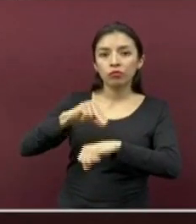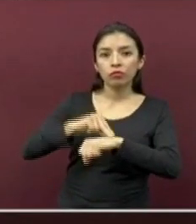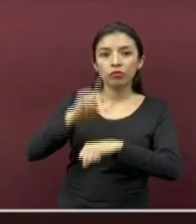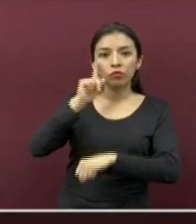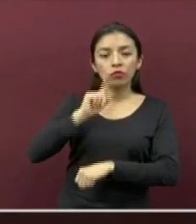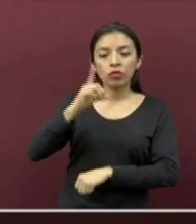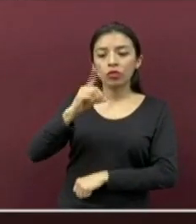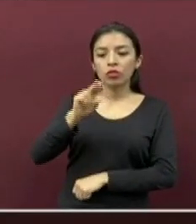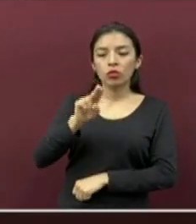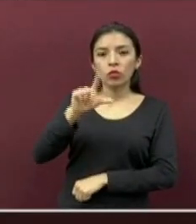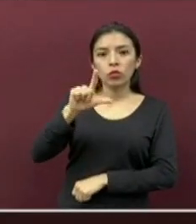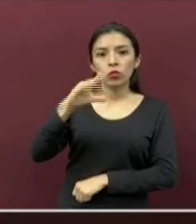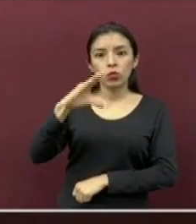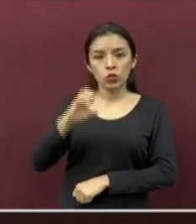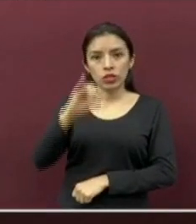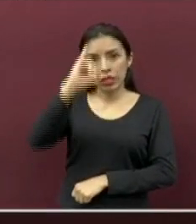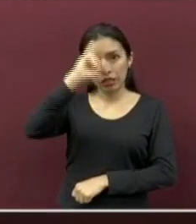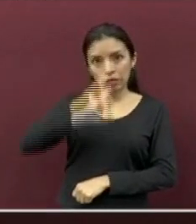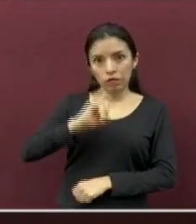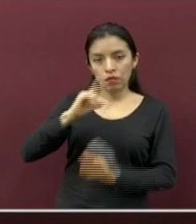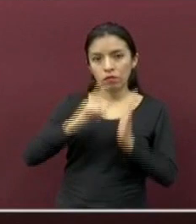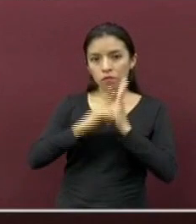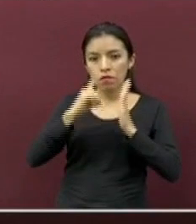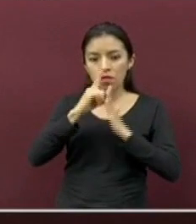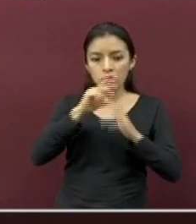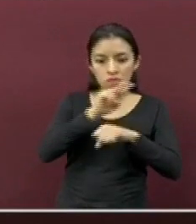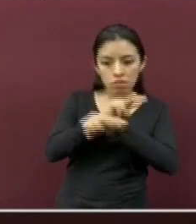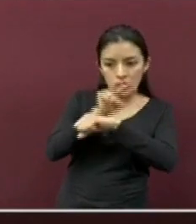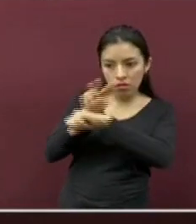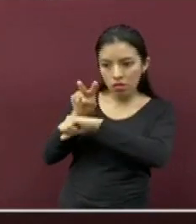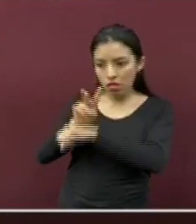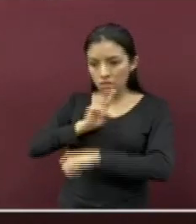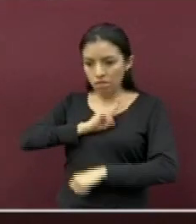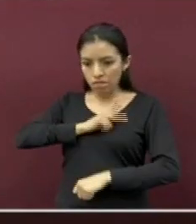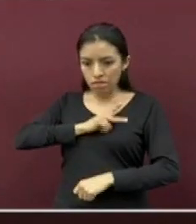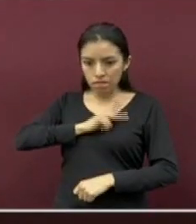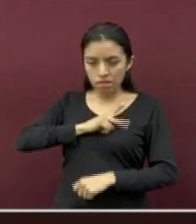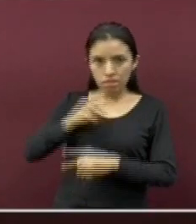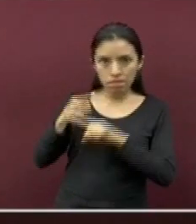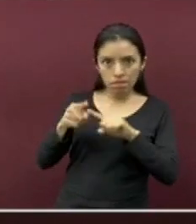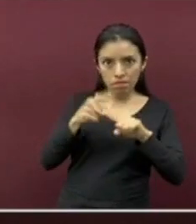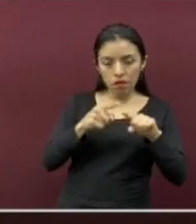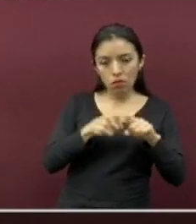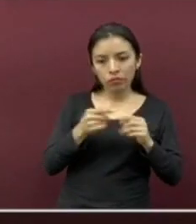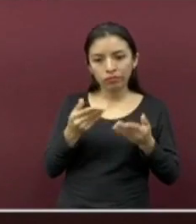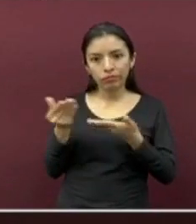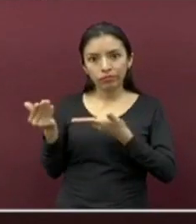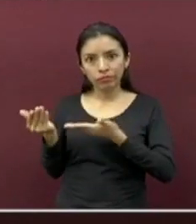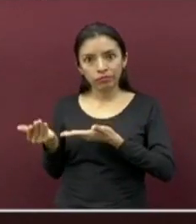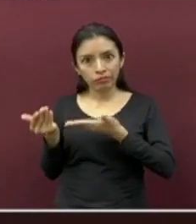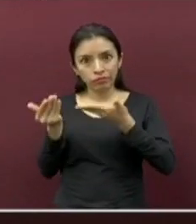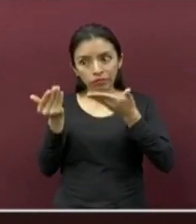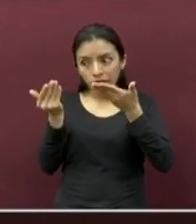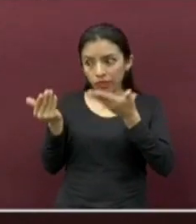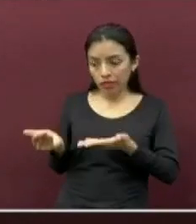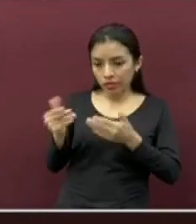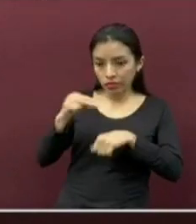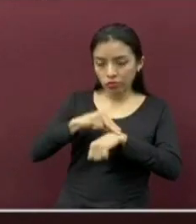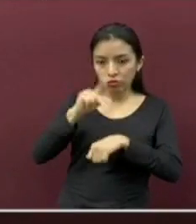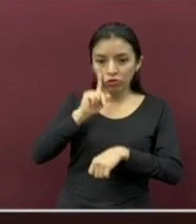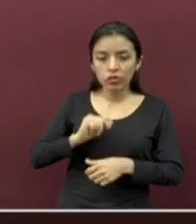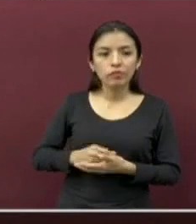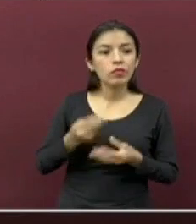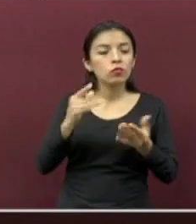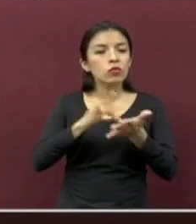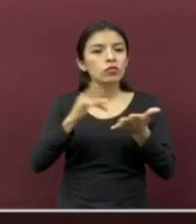Espejo Guevara, jefa del departamento de vigilancia epidemiológica. Adelante doctora Dulce María. Muchas gracias doctor